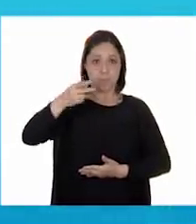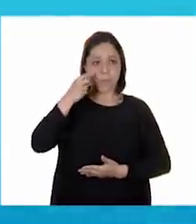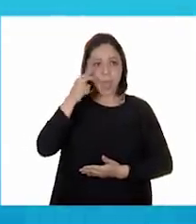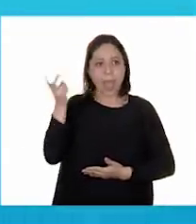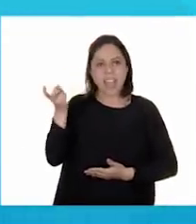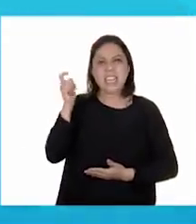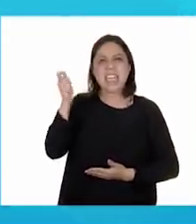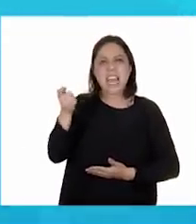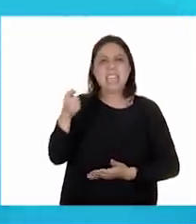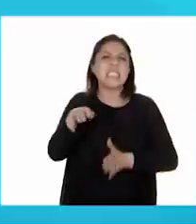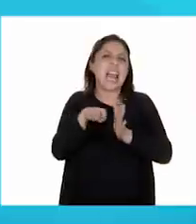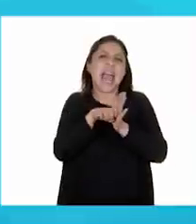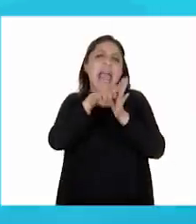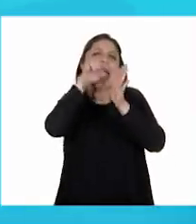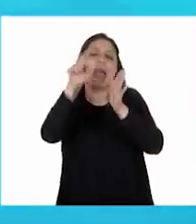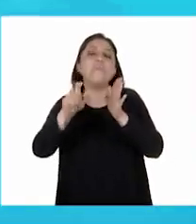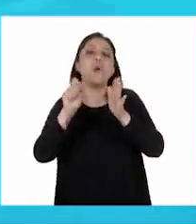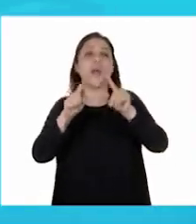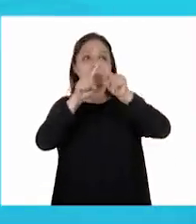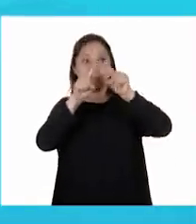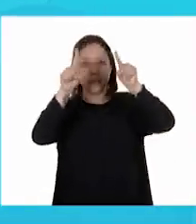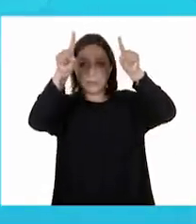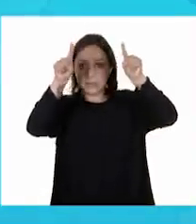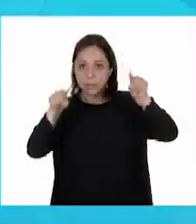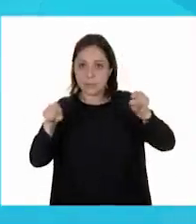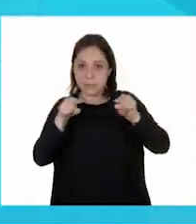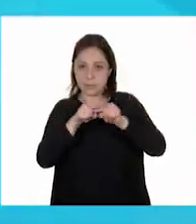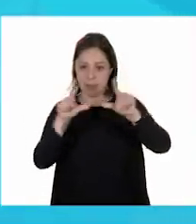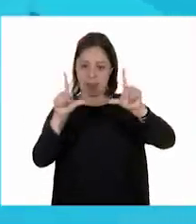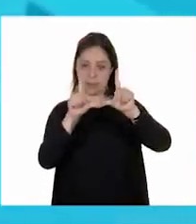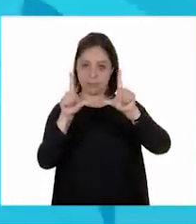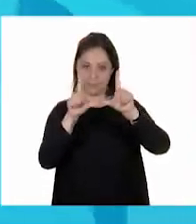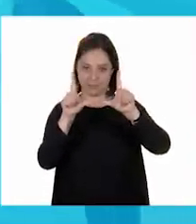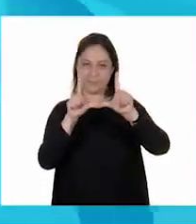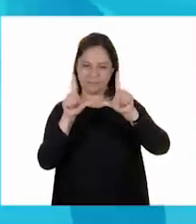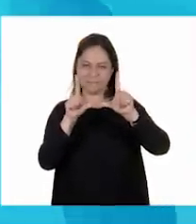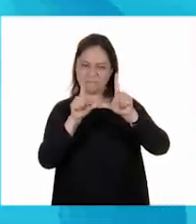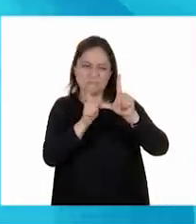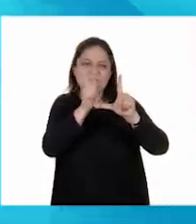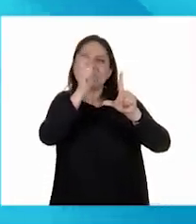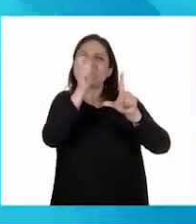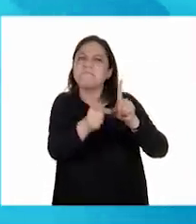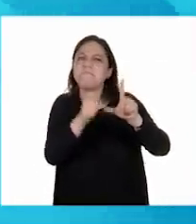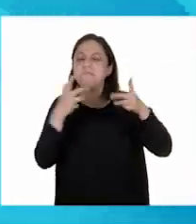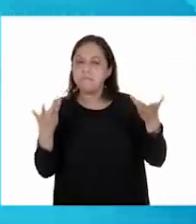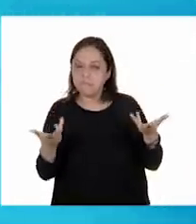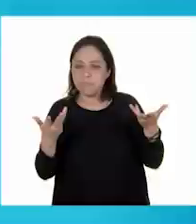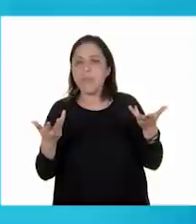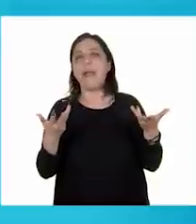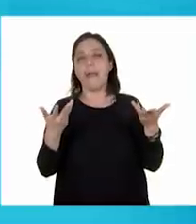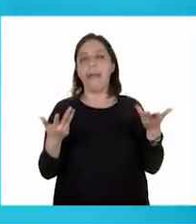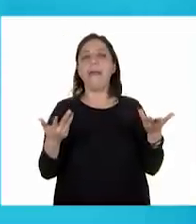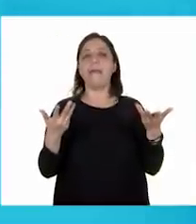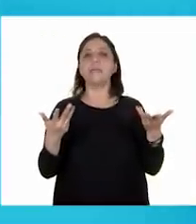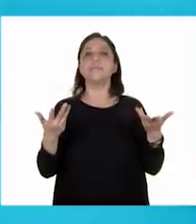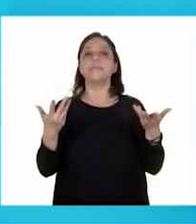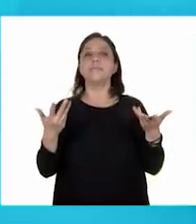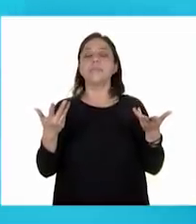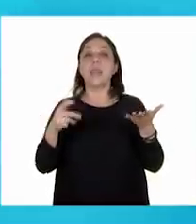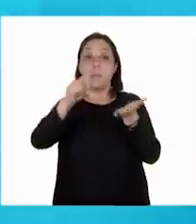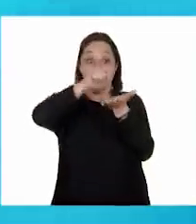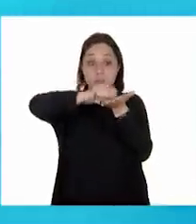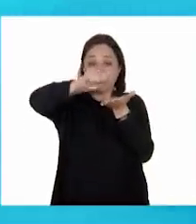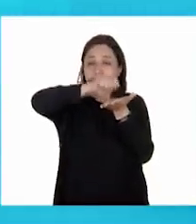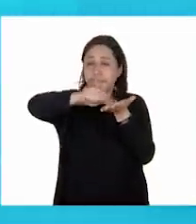el ejemplo de una ficha informativa. Vamos a recordar qué es una ficha informativa. Es un texto corto.